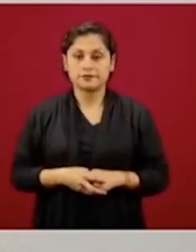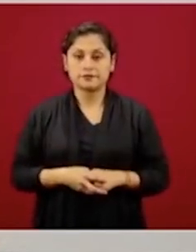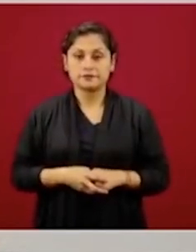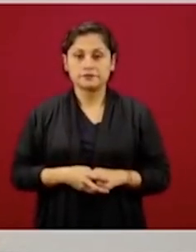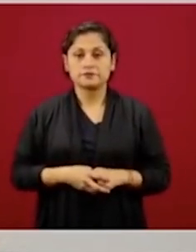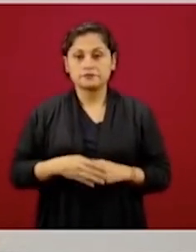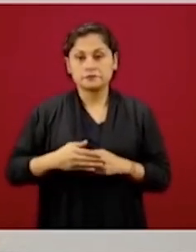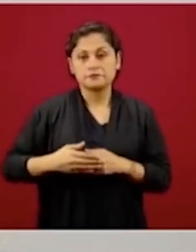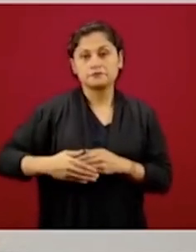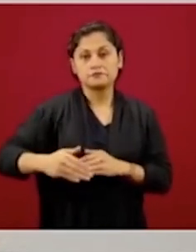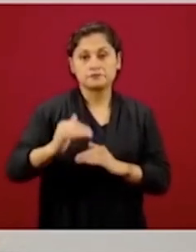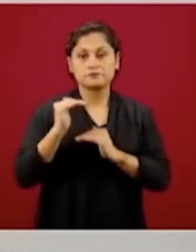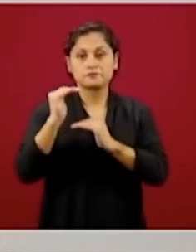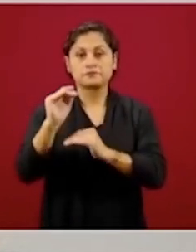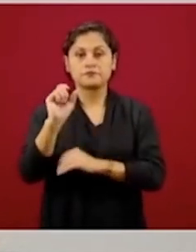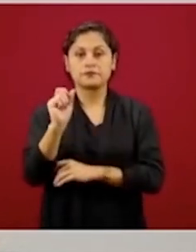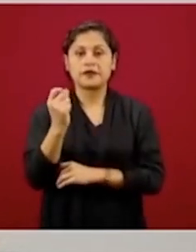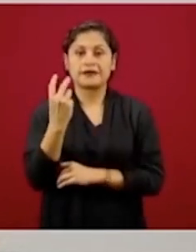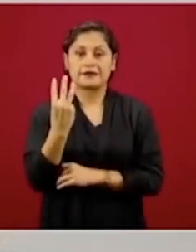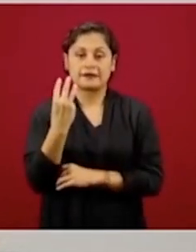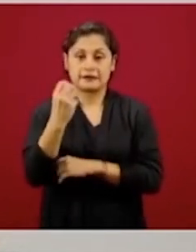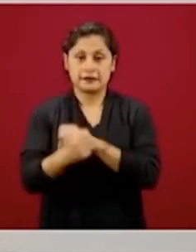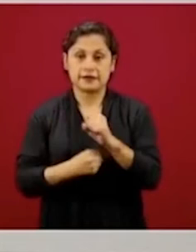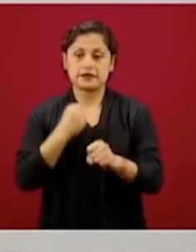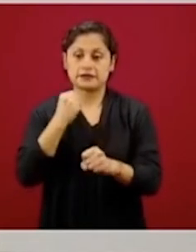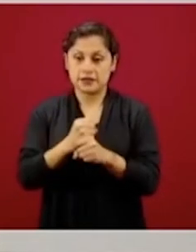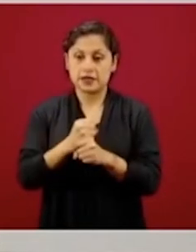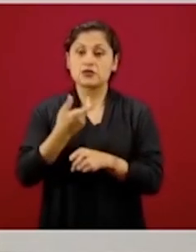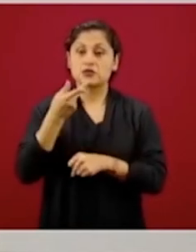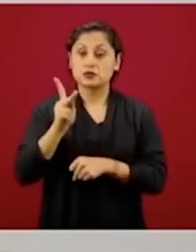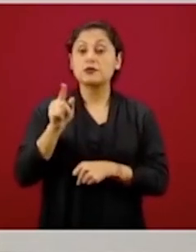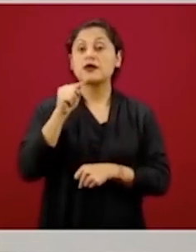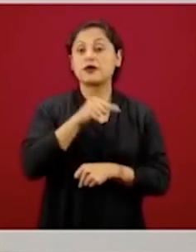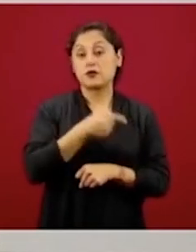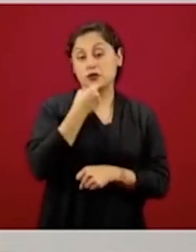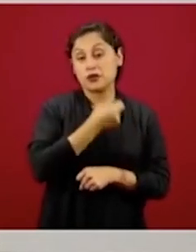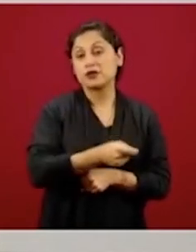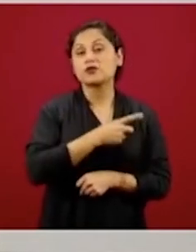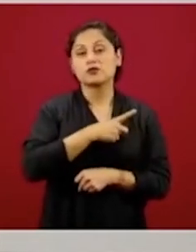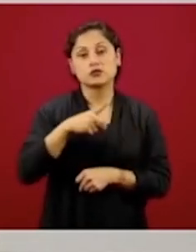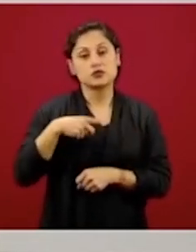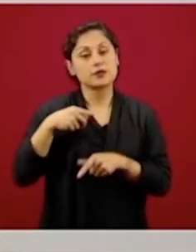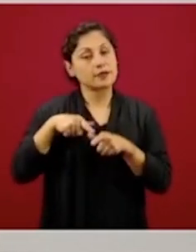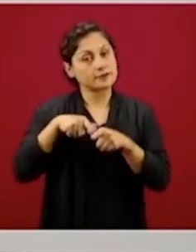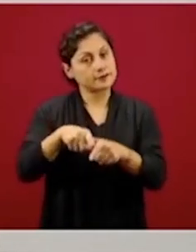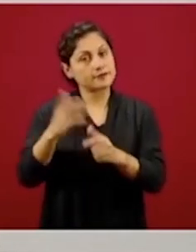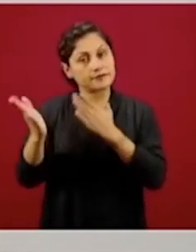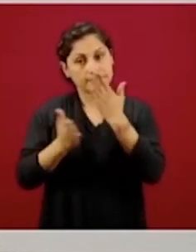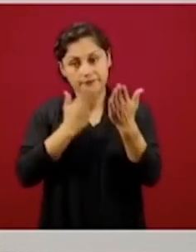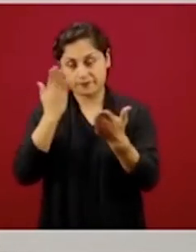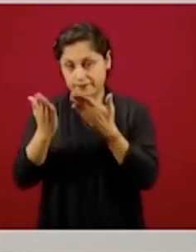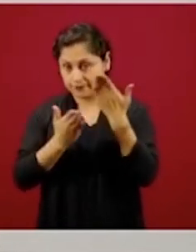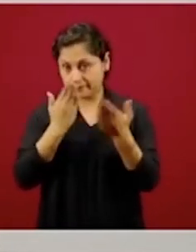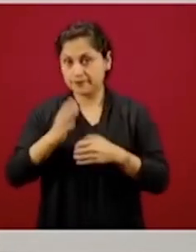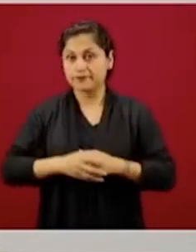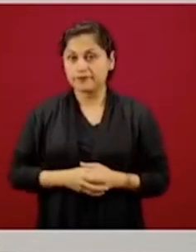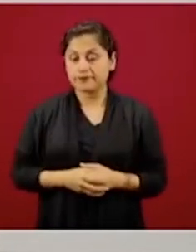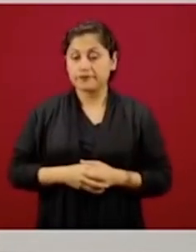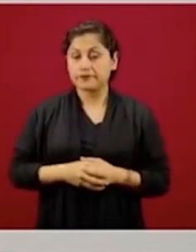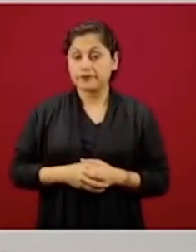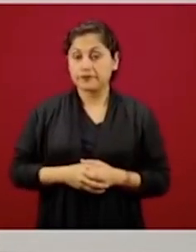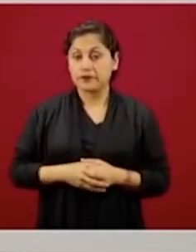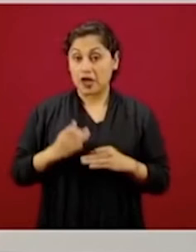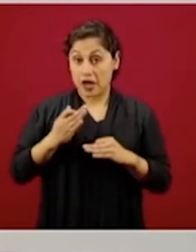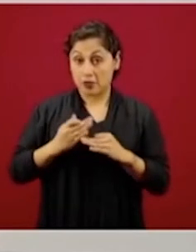los 23 años, siempre y cuando sigan estudiando. No sólo para quienes han perdido la vida